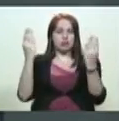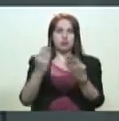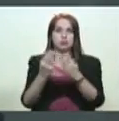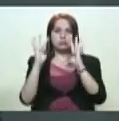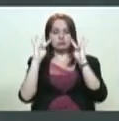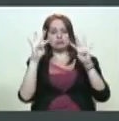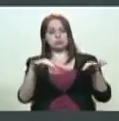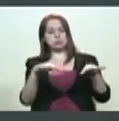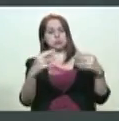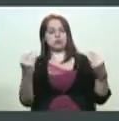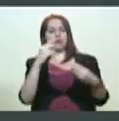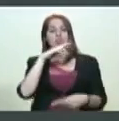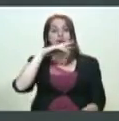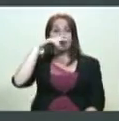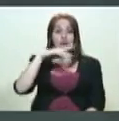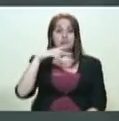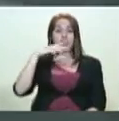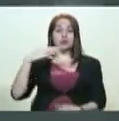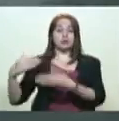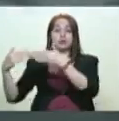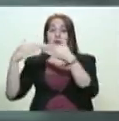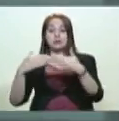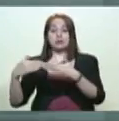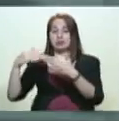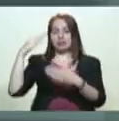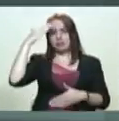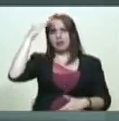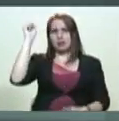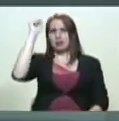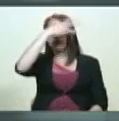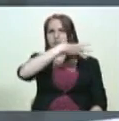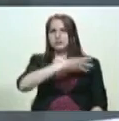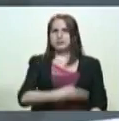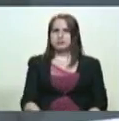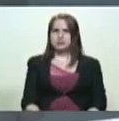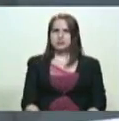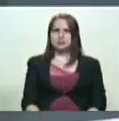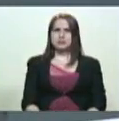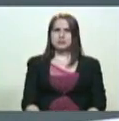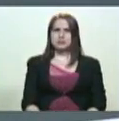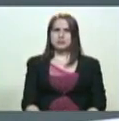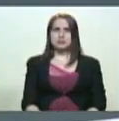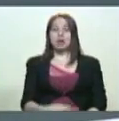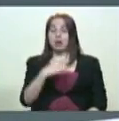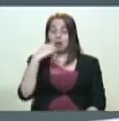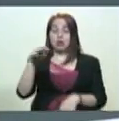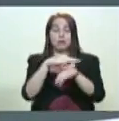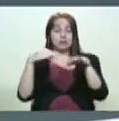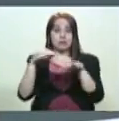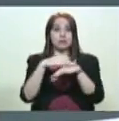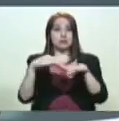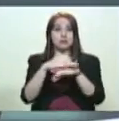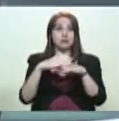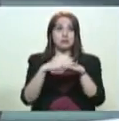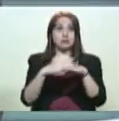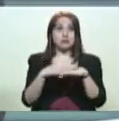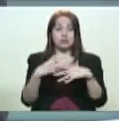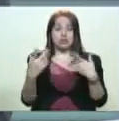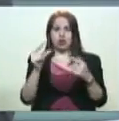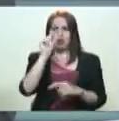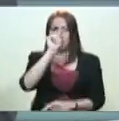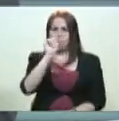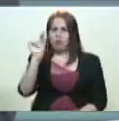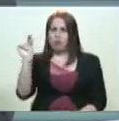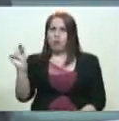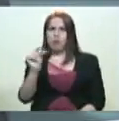vemos, por ejemplo, la declaración del presidente de Estados Unidos, Donald Trump? Bueno, lo ha dicho el ministro de la Defensa. Son unos muy pocos